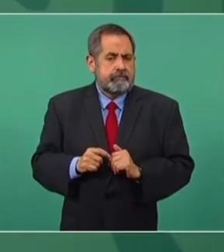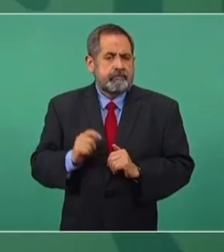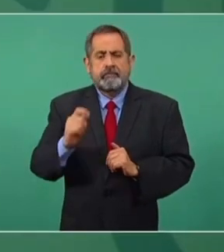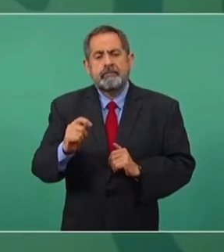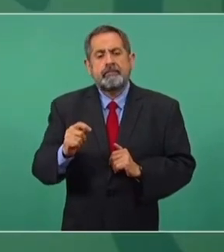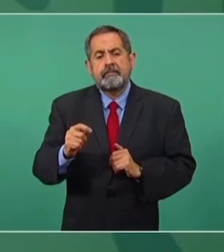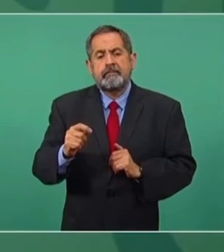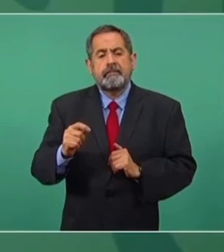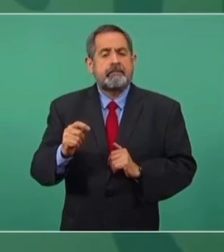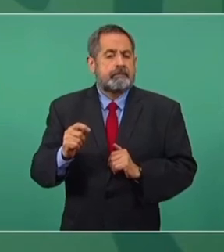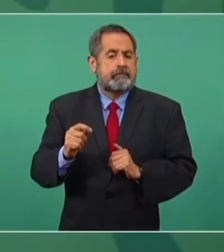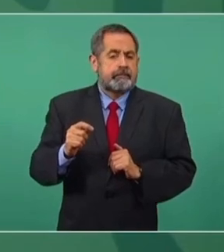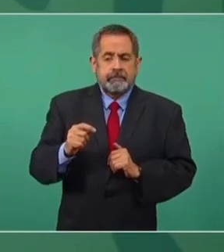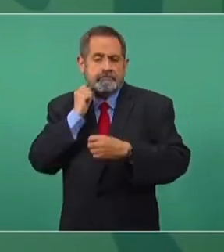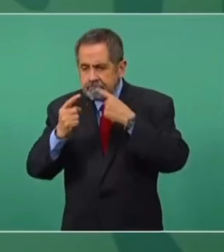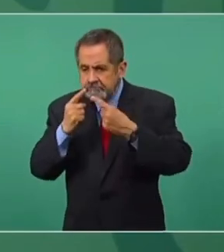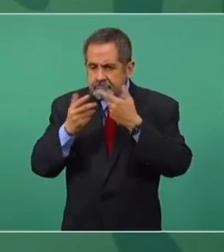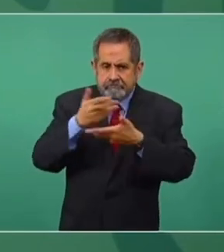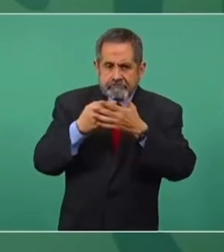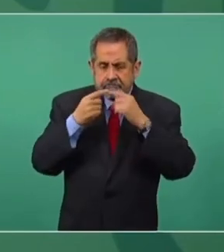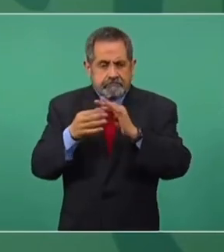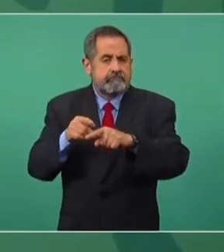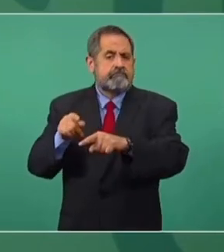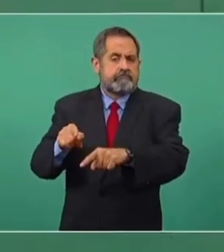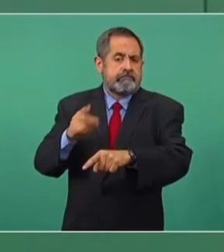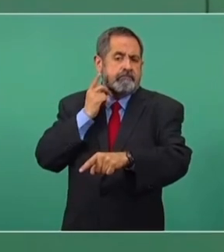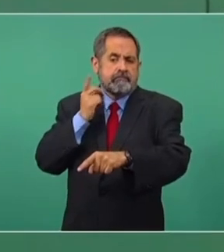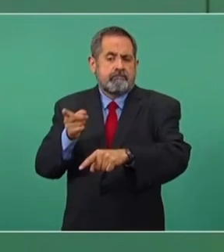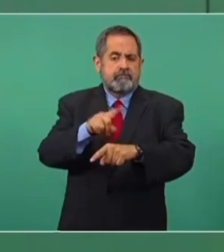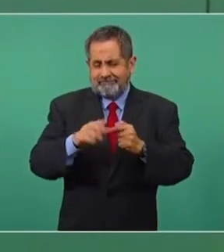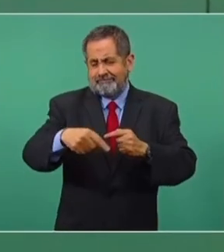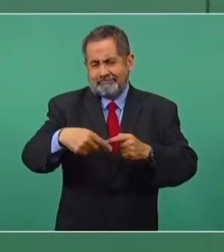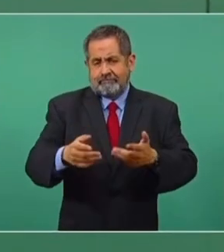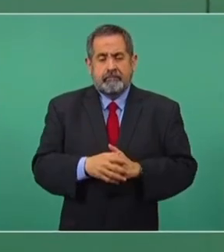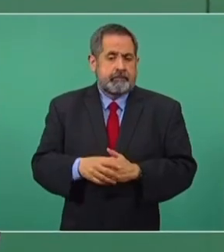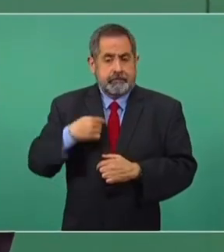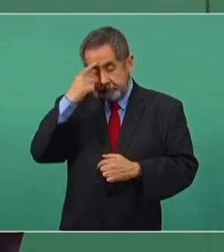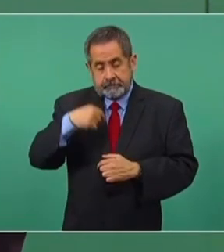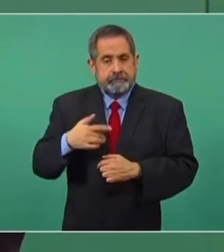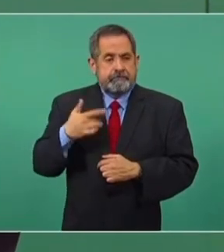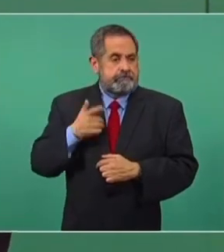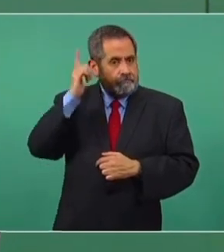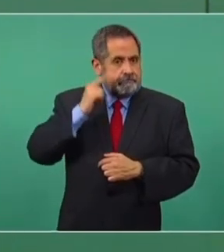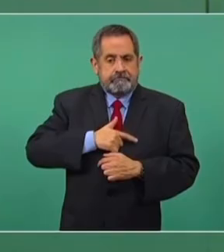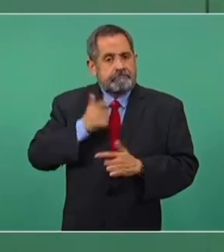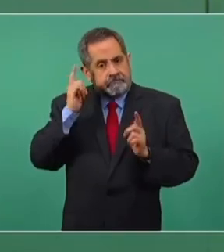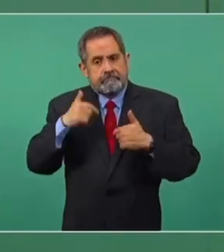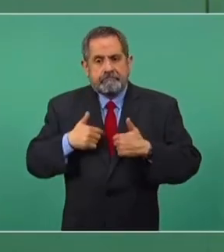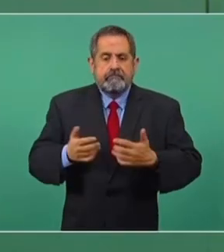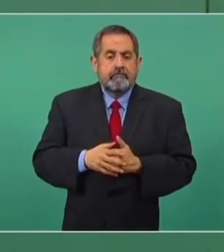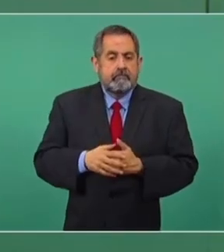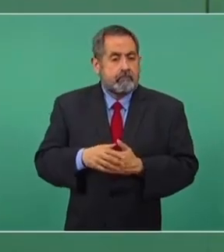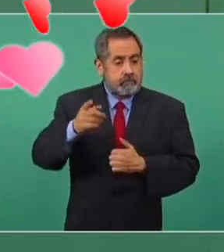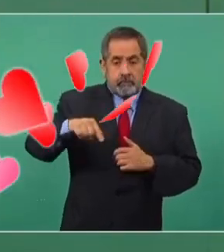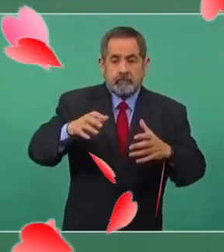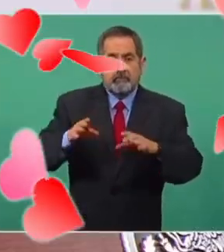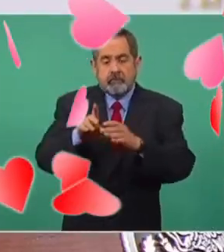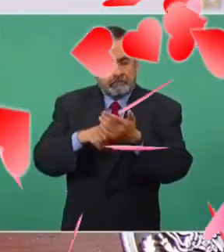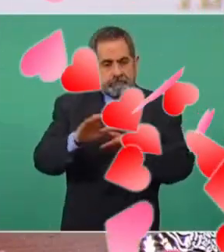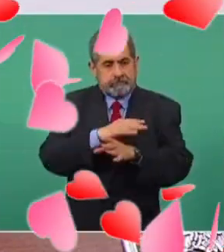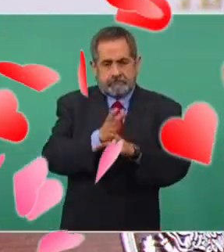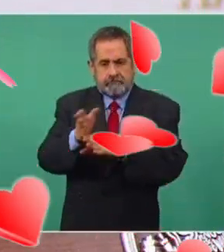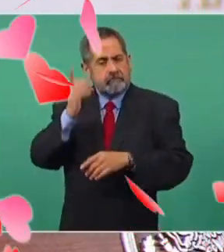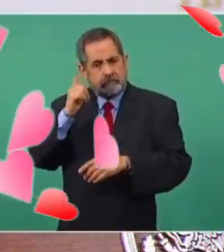a discutir en la Cámara de Diputados y de Senadores. Y a mí sí me daría gusto que ellos rectificaran.